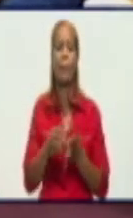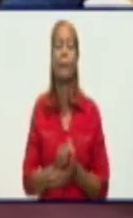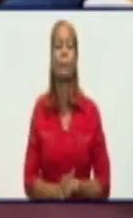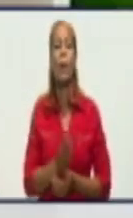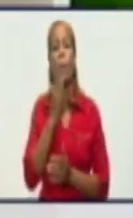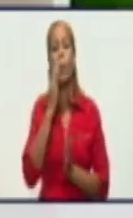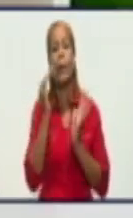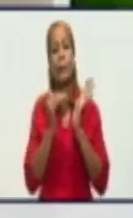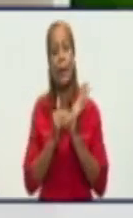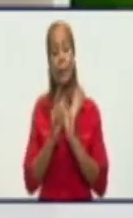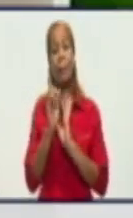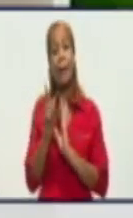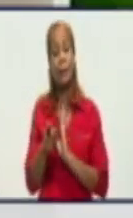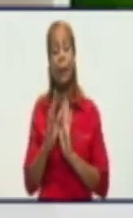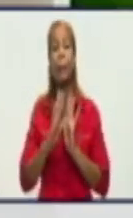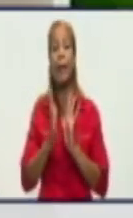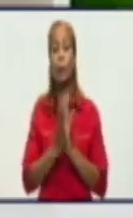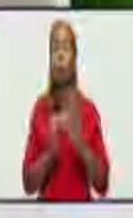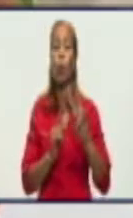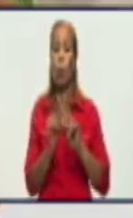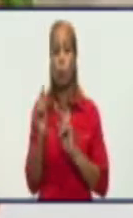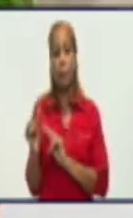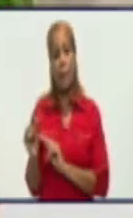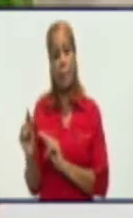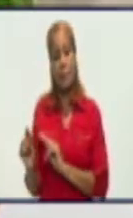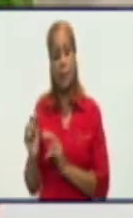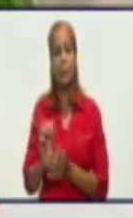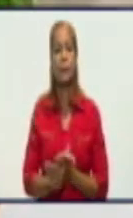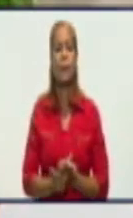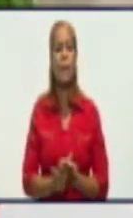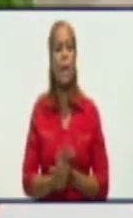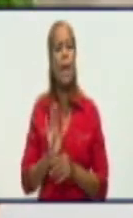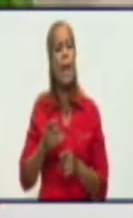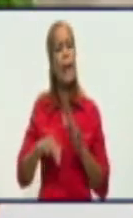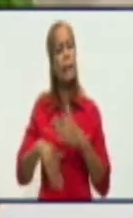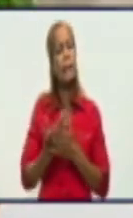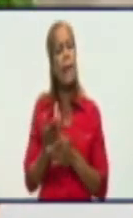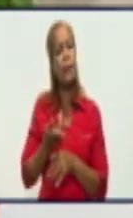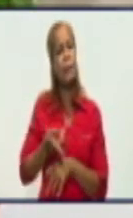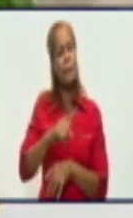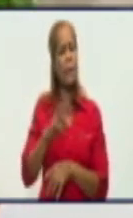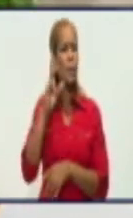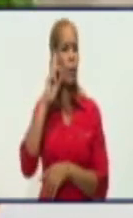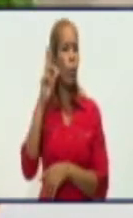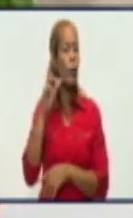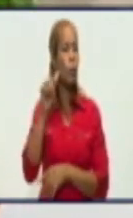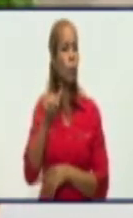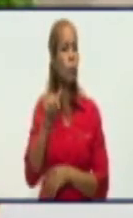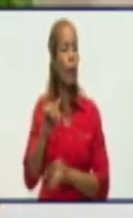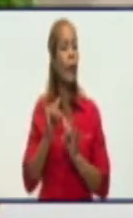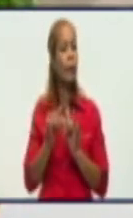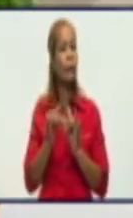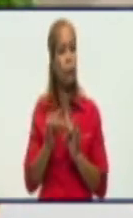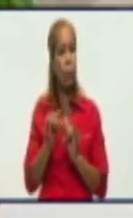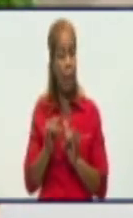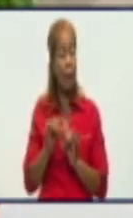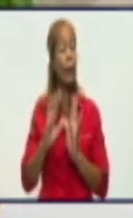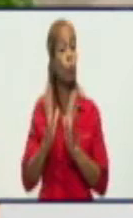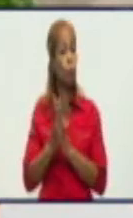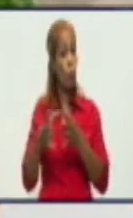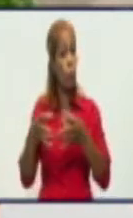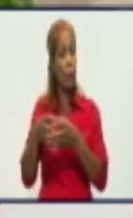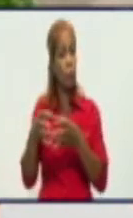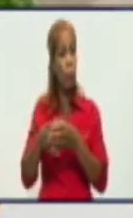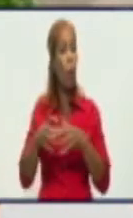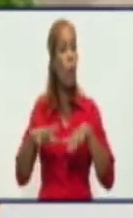tardes, Yunel, para ti y para los televidentes de la provincia. En la jornada de ayer, recuerdo que usted comentaba con el colectivo y con los televidentes que